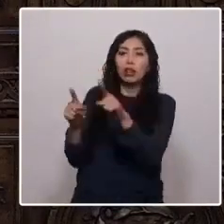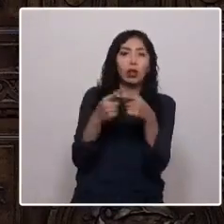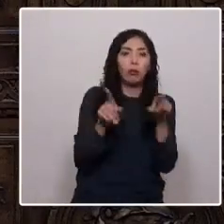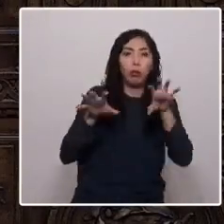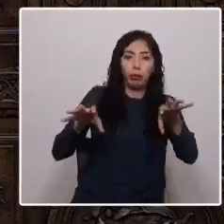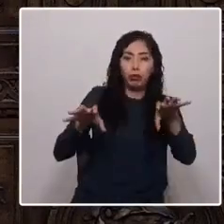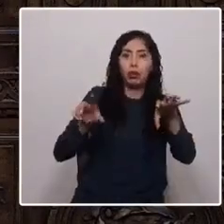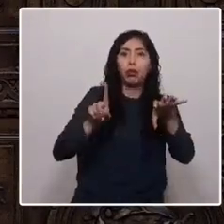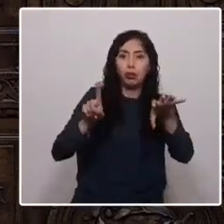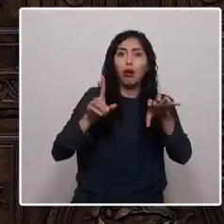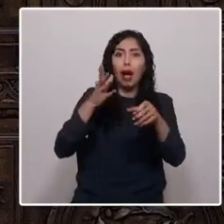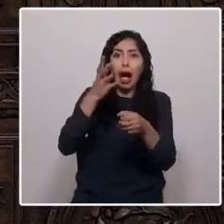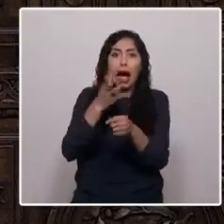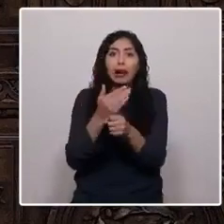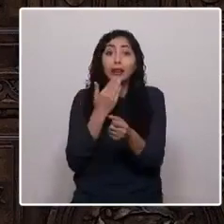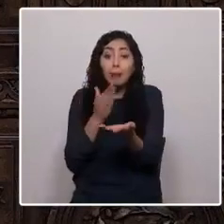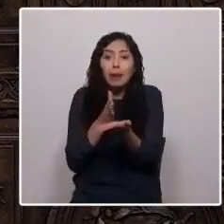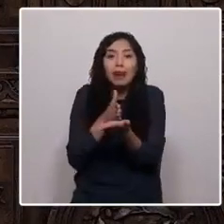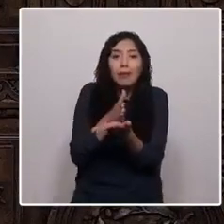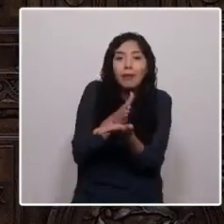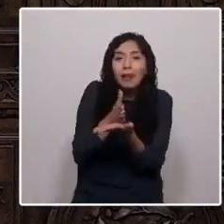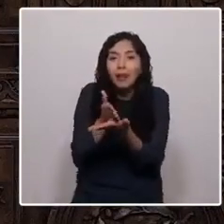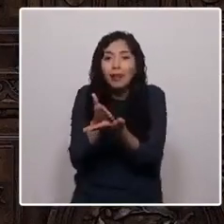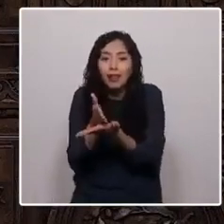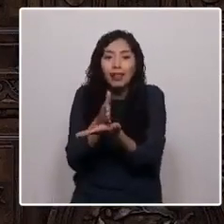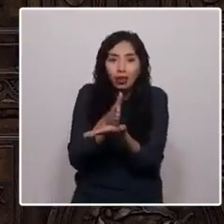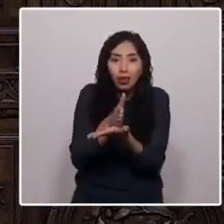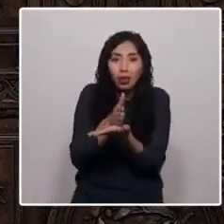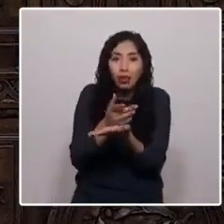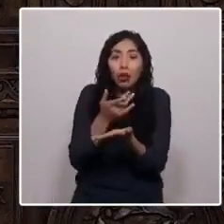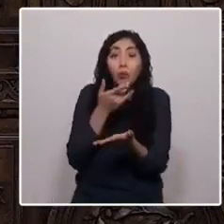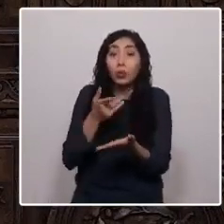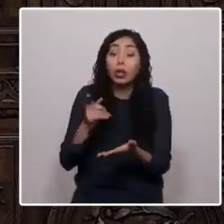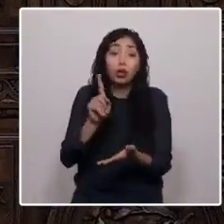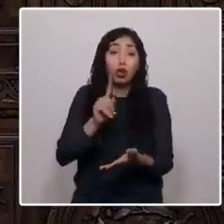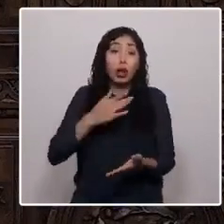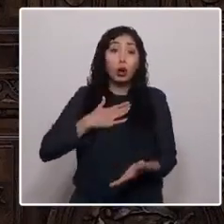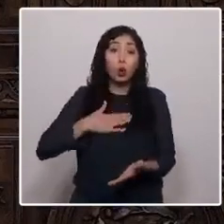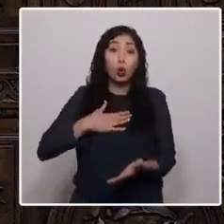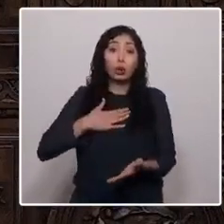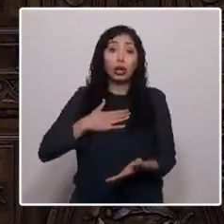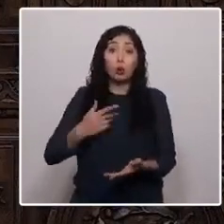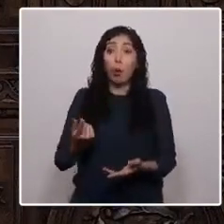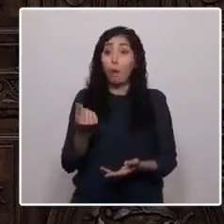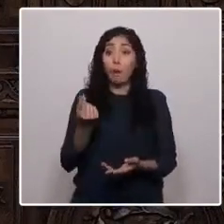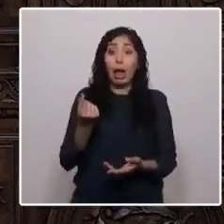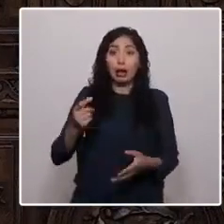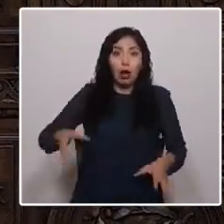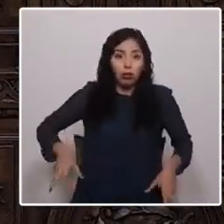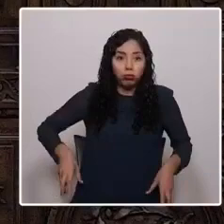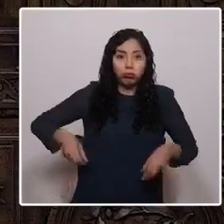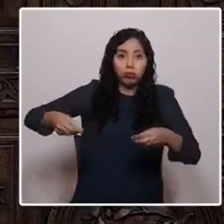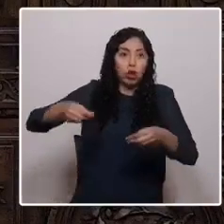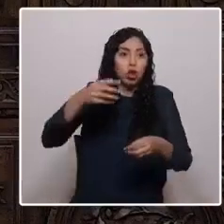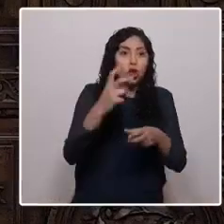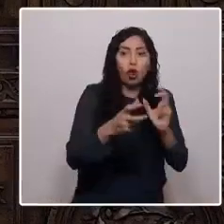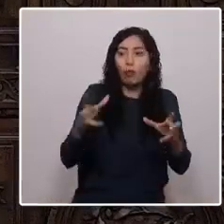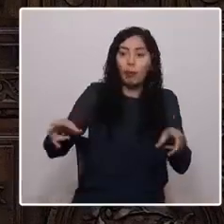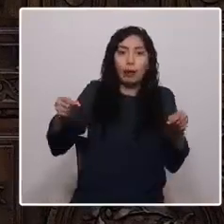Porque a nadie le gusta que le metan las manos en los bolsillos y sacar el sustento diario para sus familias.